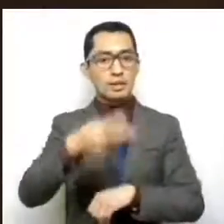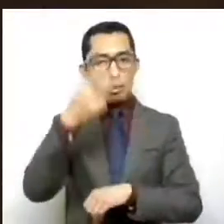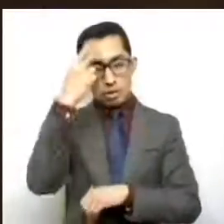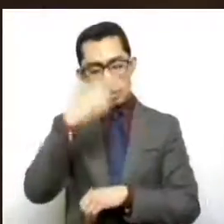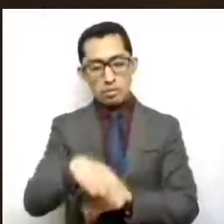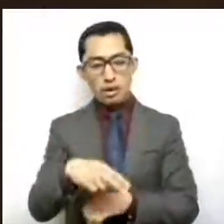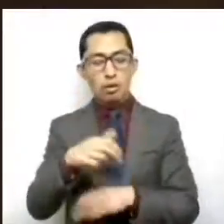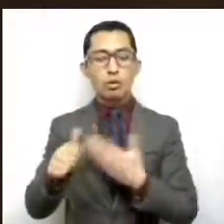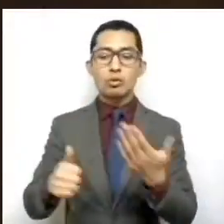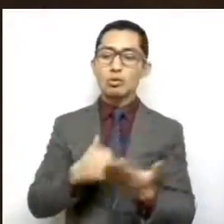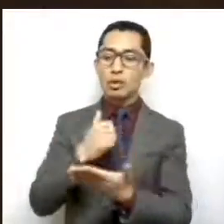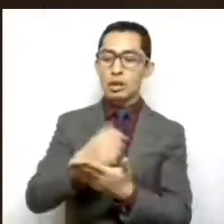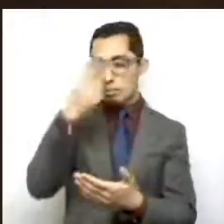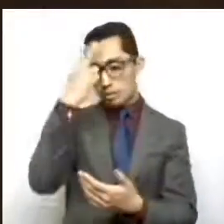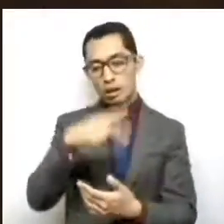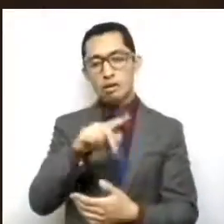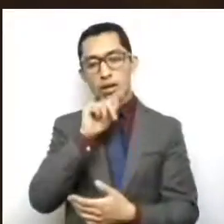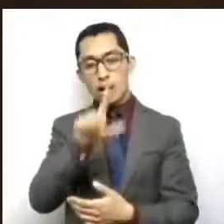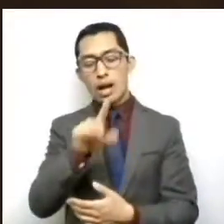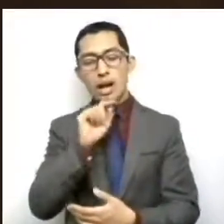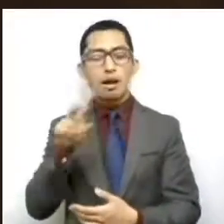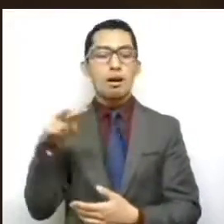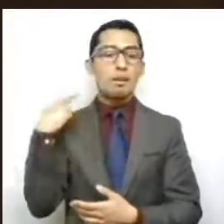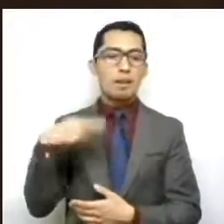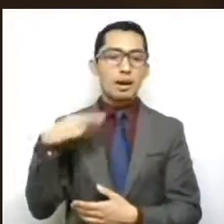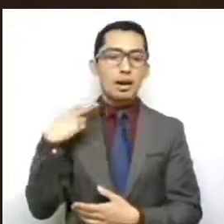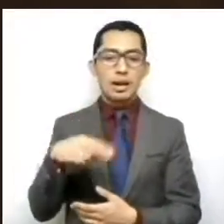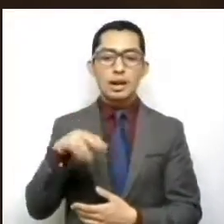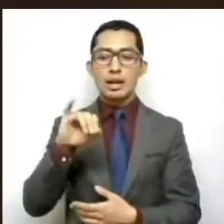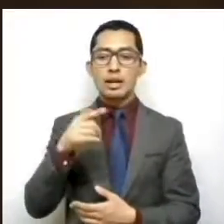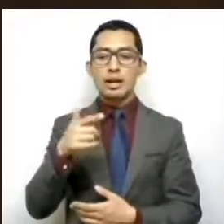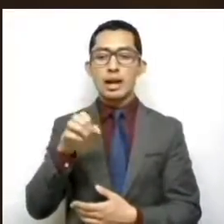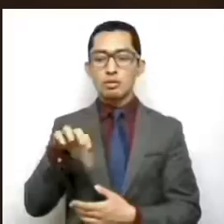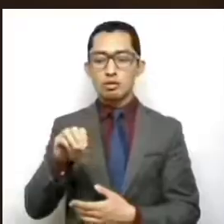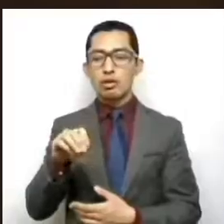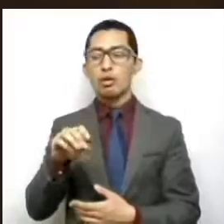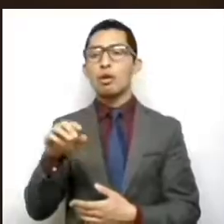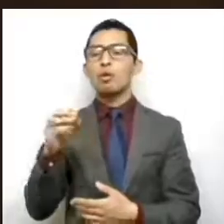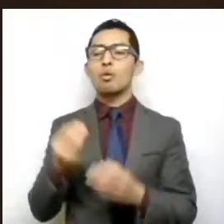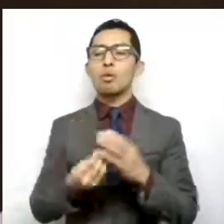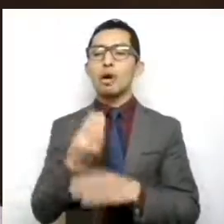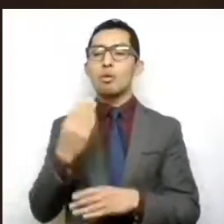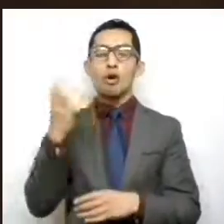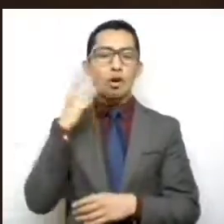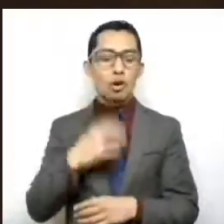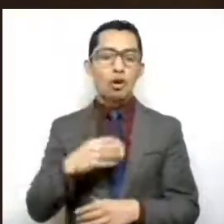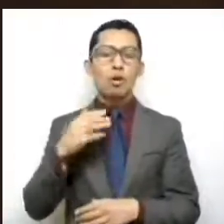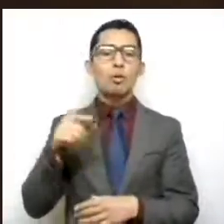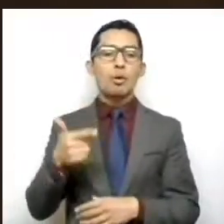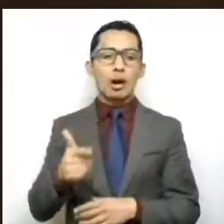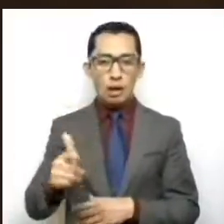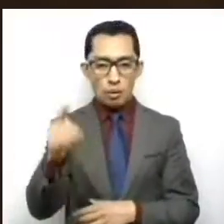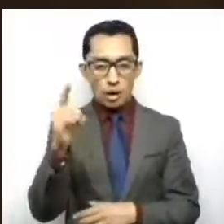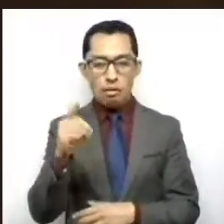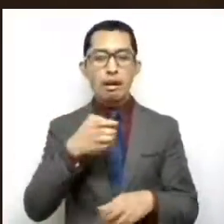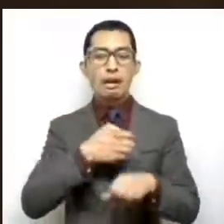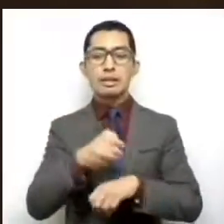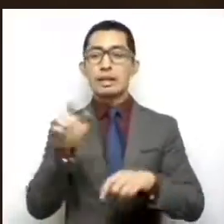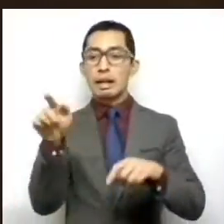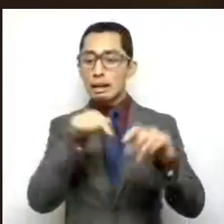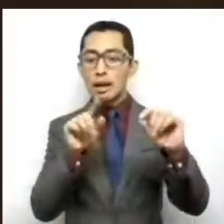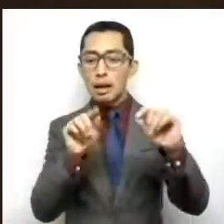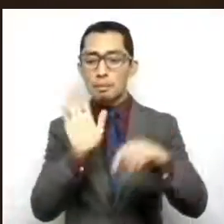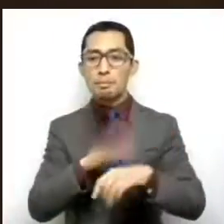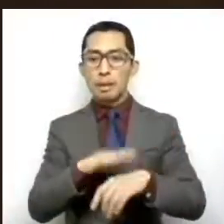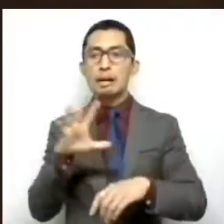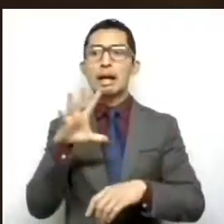Ciudad de México, Jalisco, Veracruz de Ignacio de la Llave, Nuevo León y Guanajuato son las entidades con más empleados.